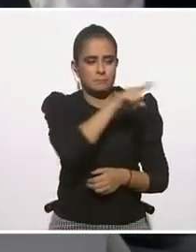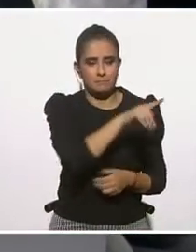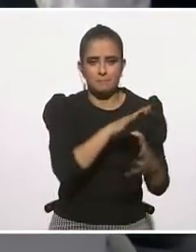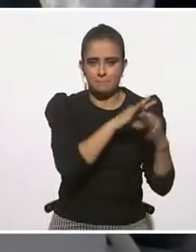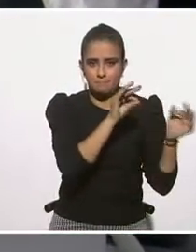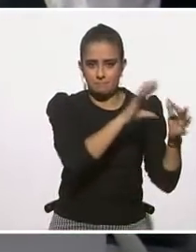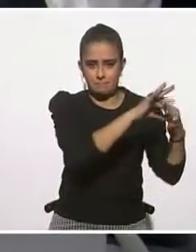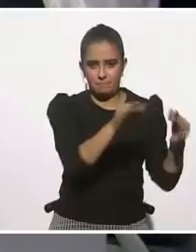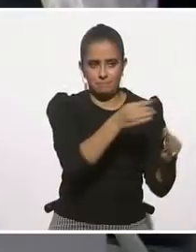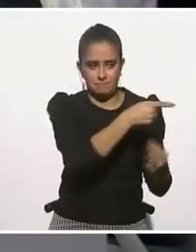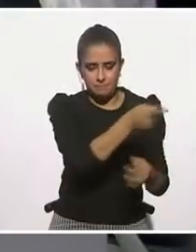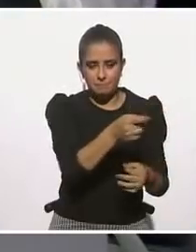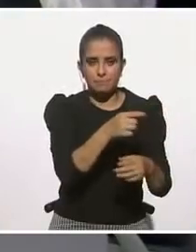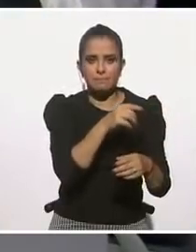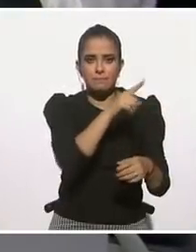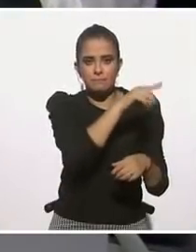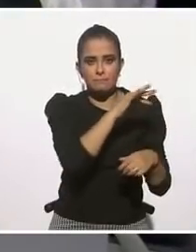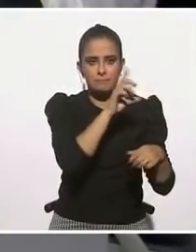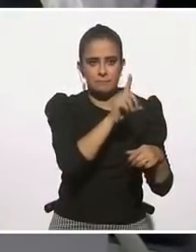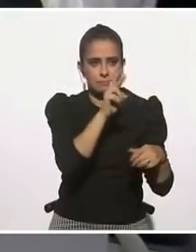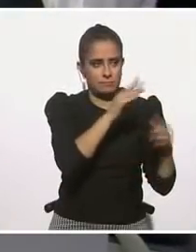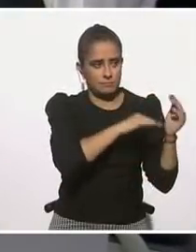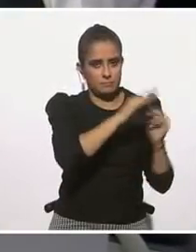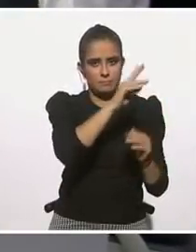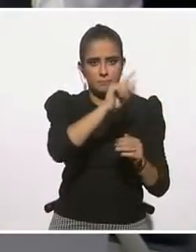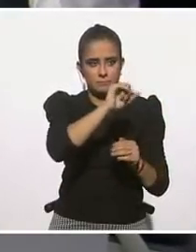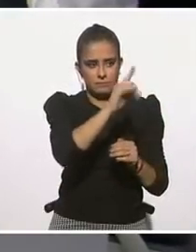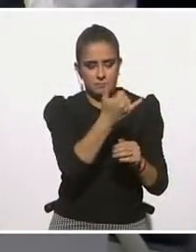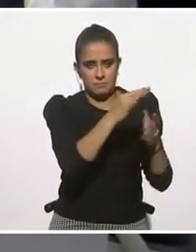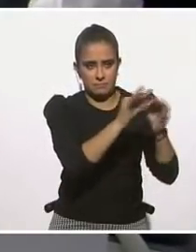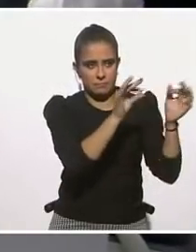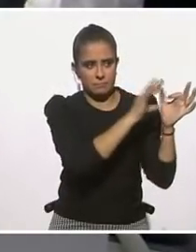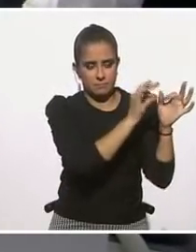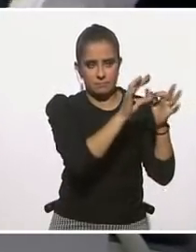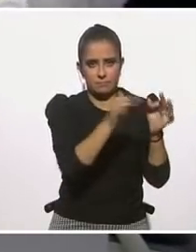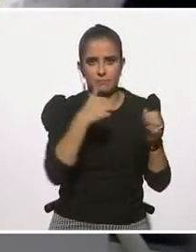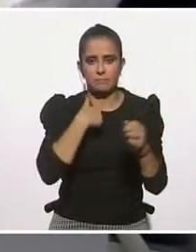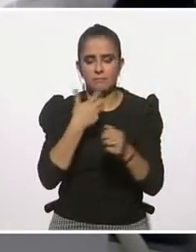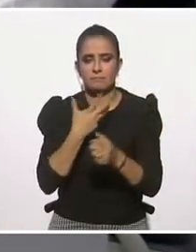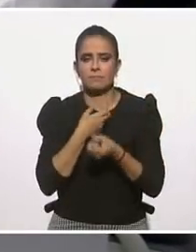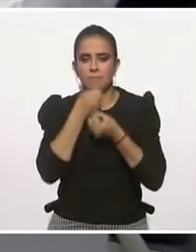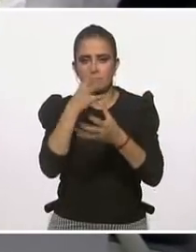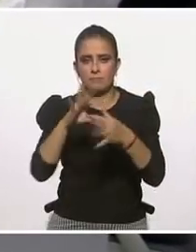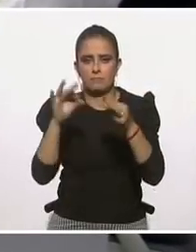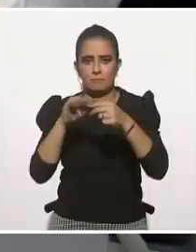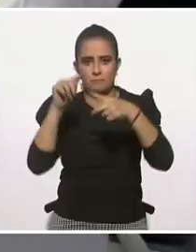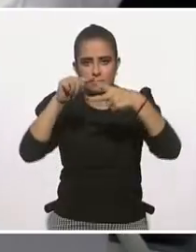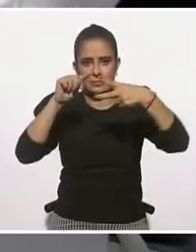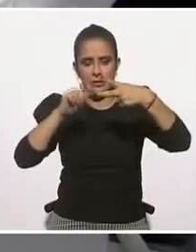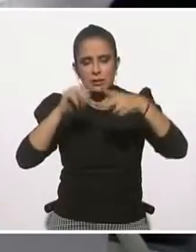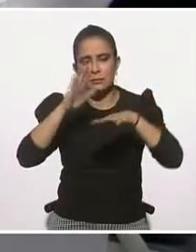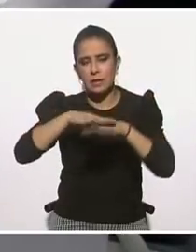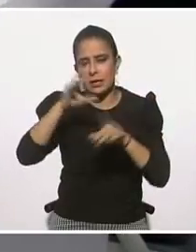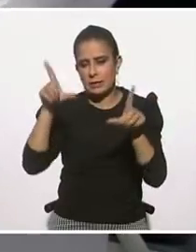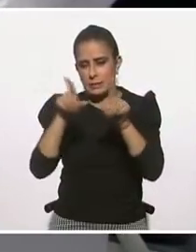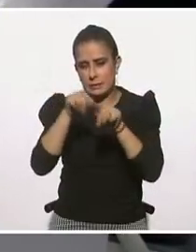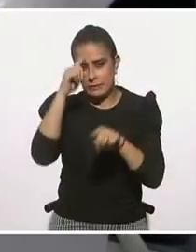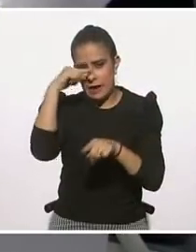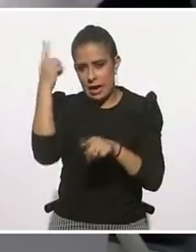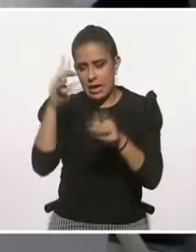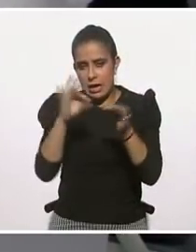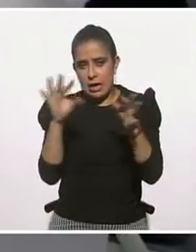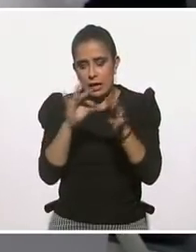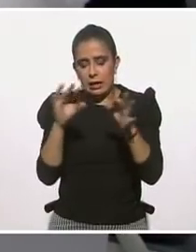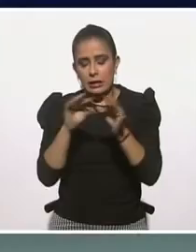los otros panelistas, el doctor y Patti, yo lo llevaría a dos ideas para que lo aterresemos un poco más sencillo. Y